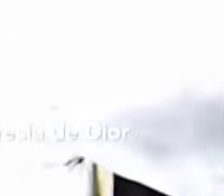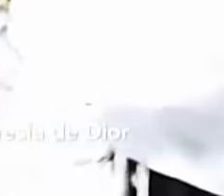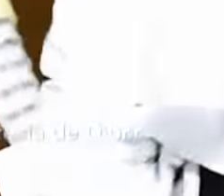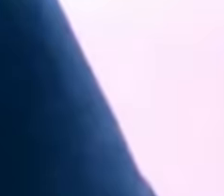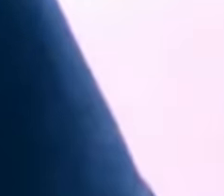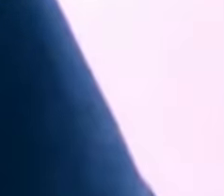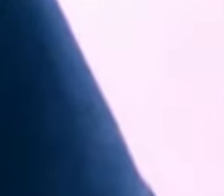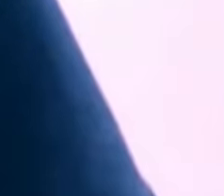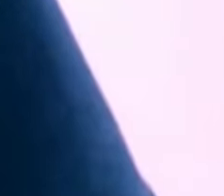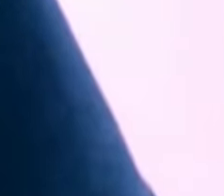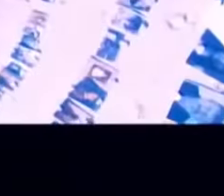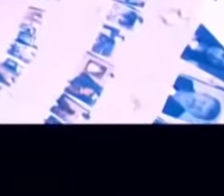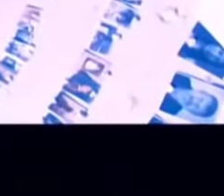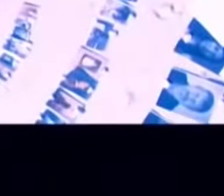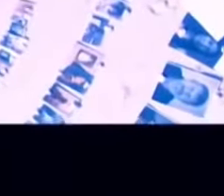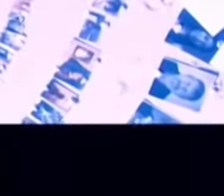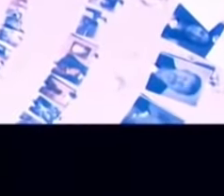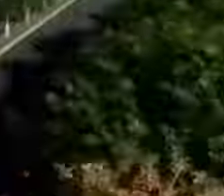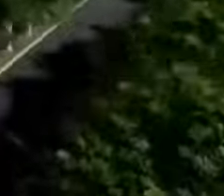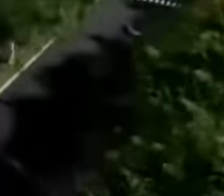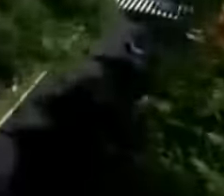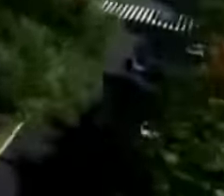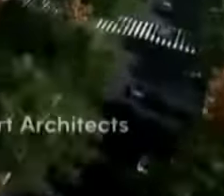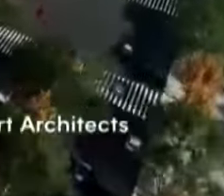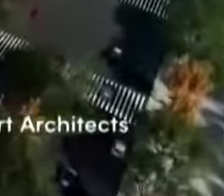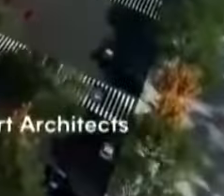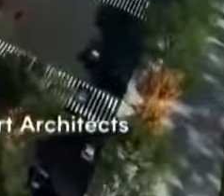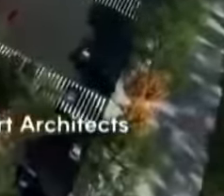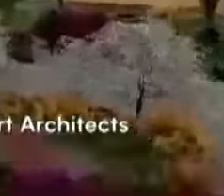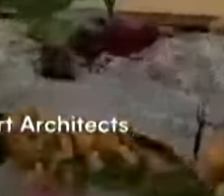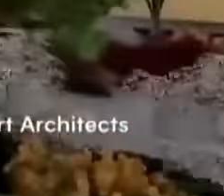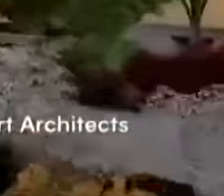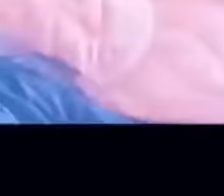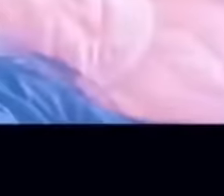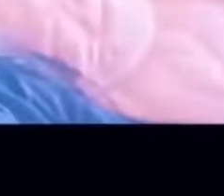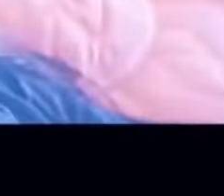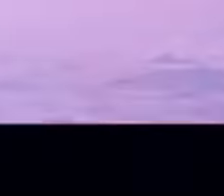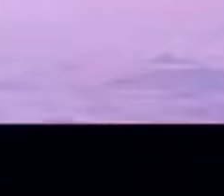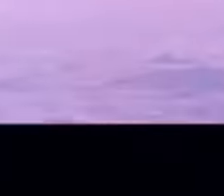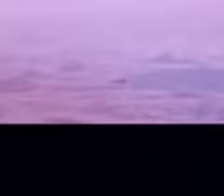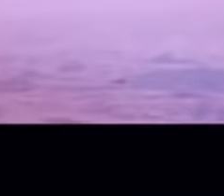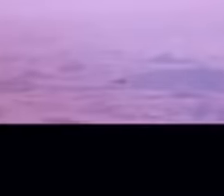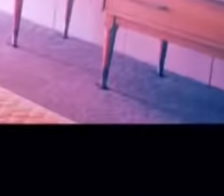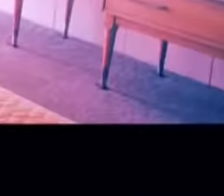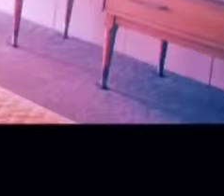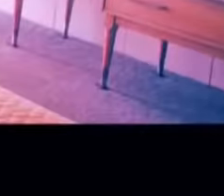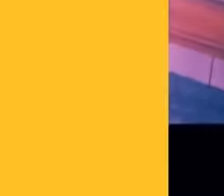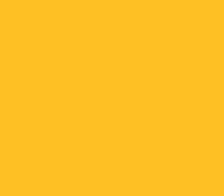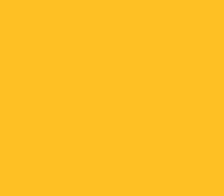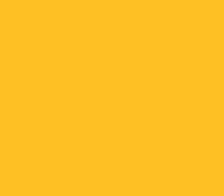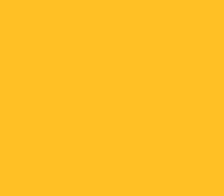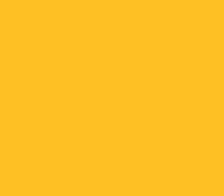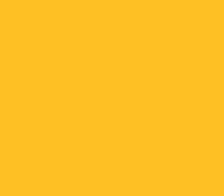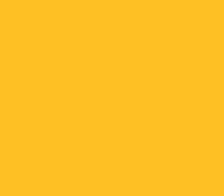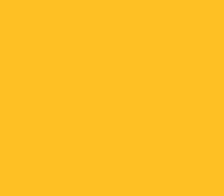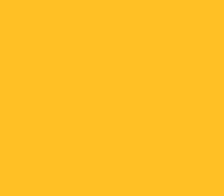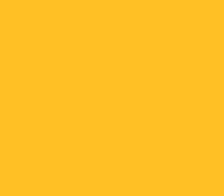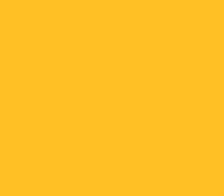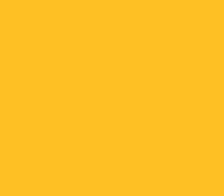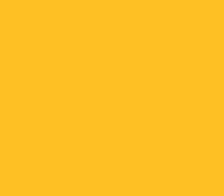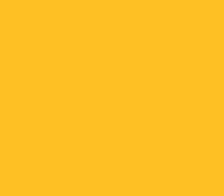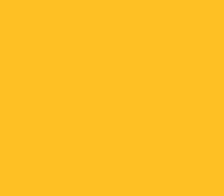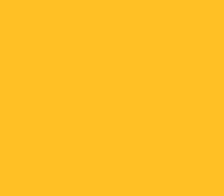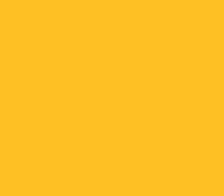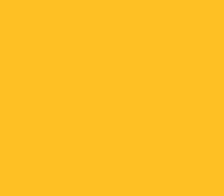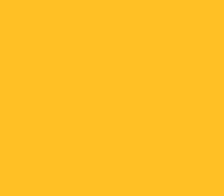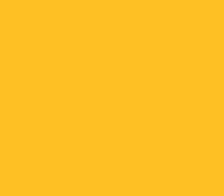El Magazine Cultural de la Dolce Baby. Música en Miércoles a las 20